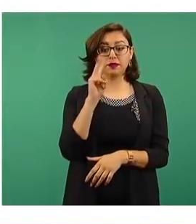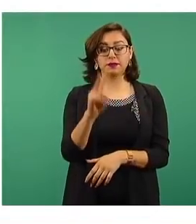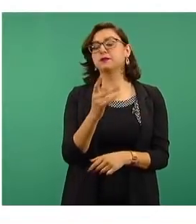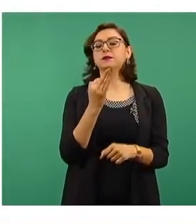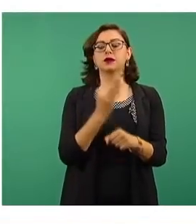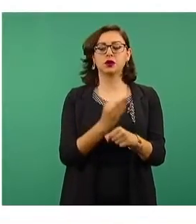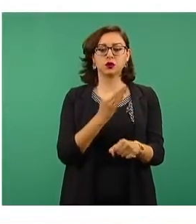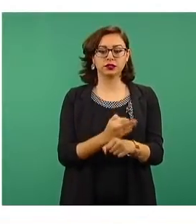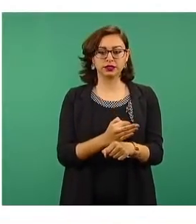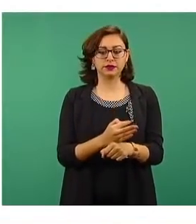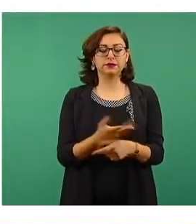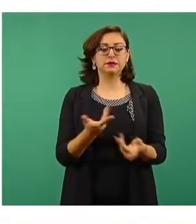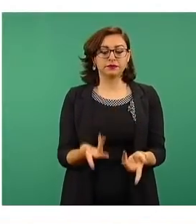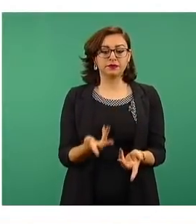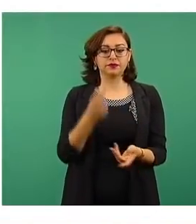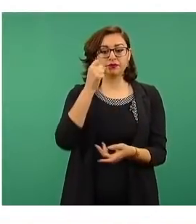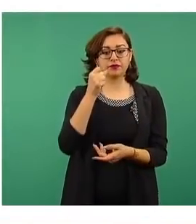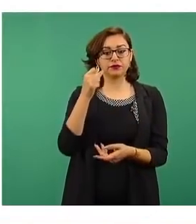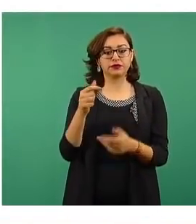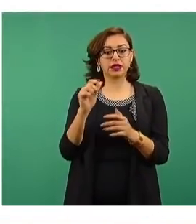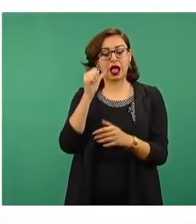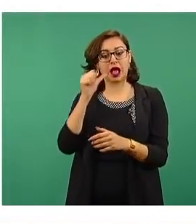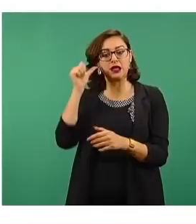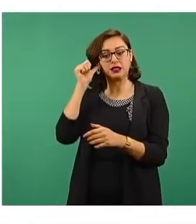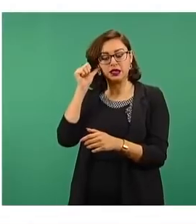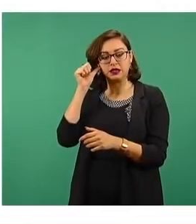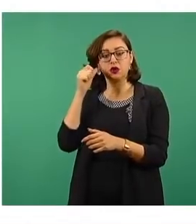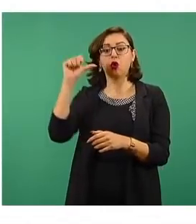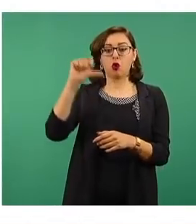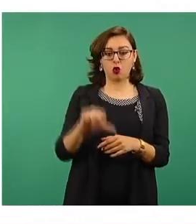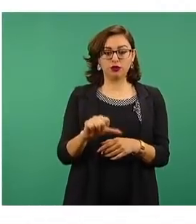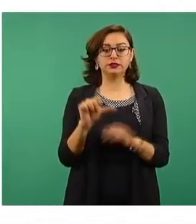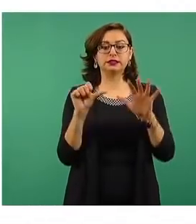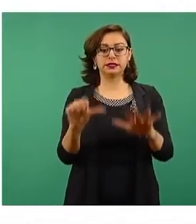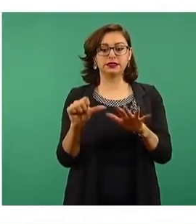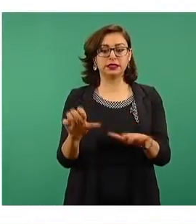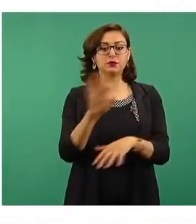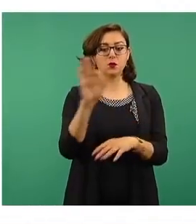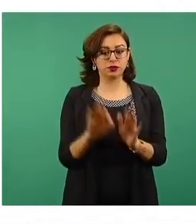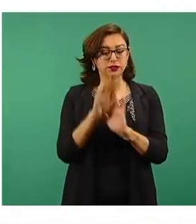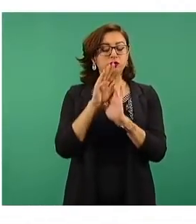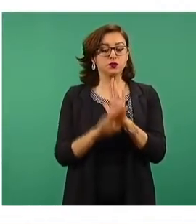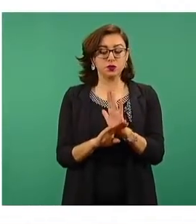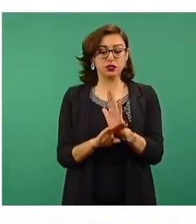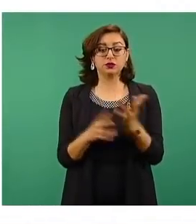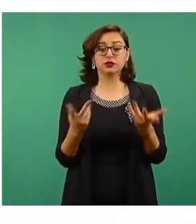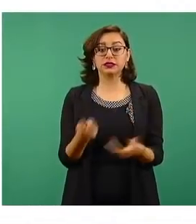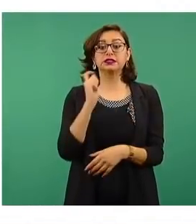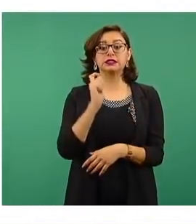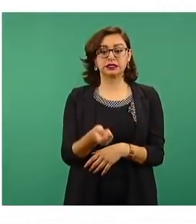momento de ayer a hoy hay un descenso del 16 por ciento, que equivale en casos activos